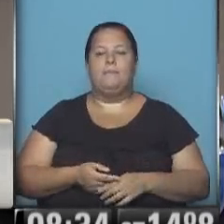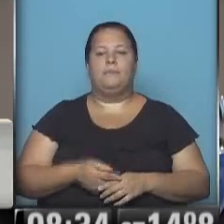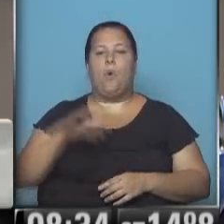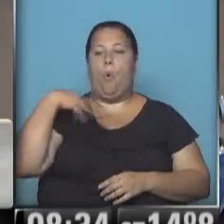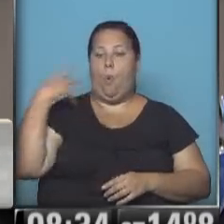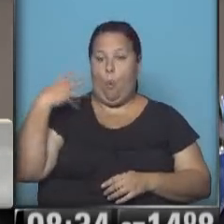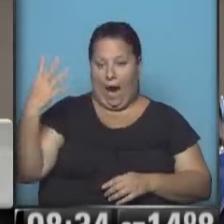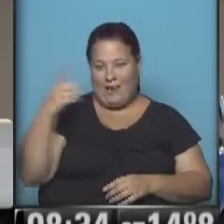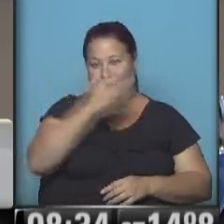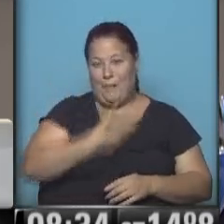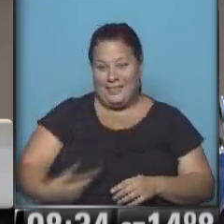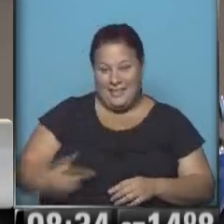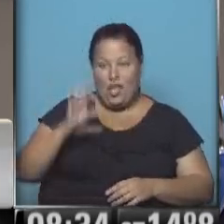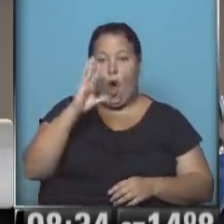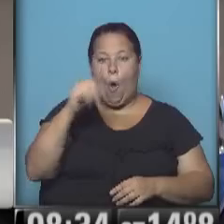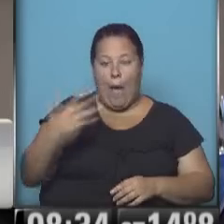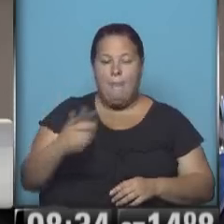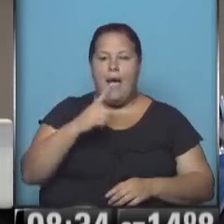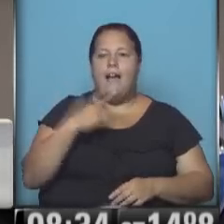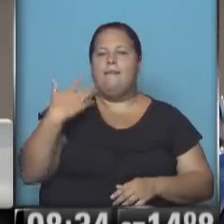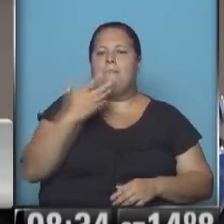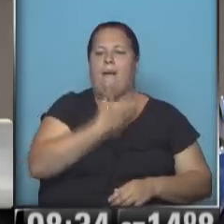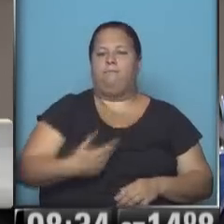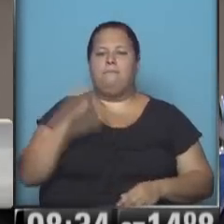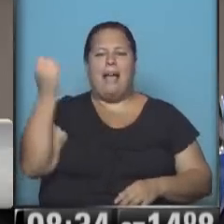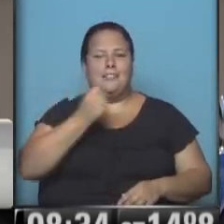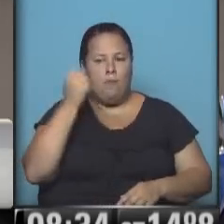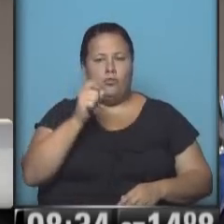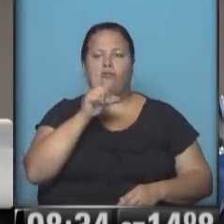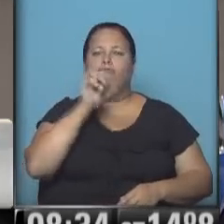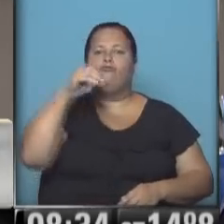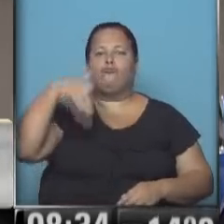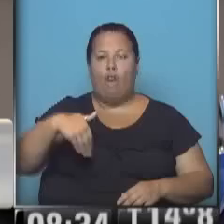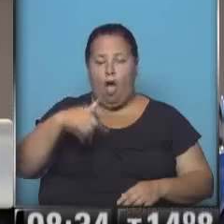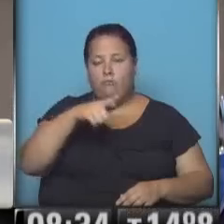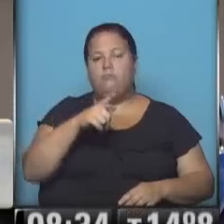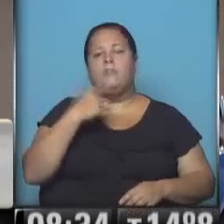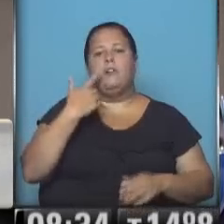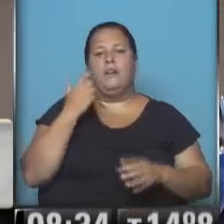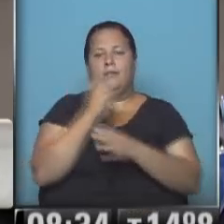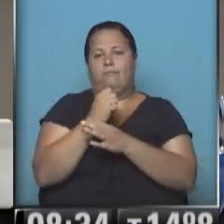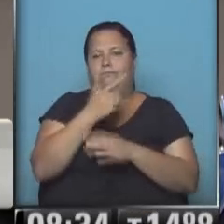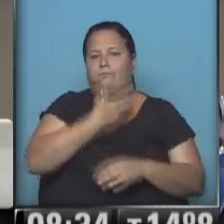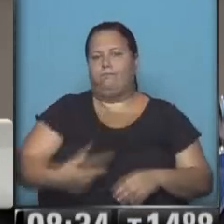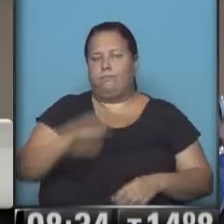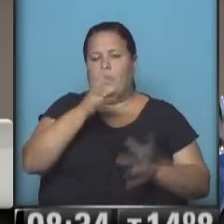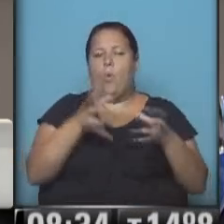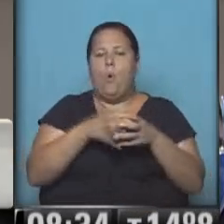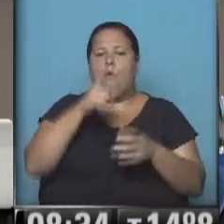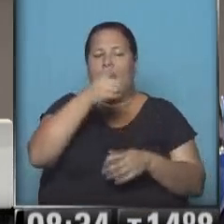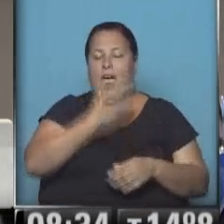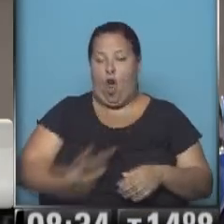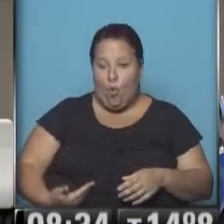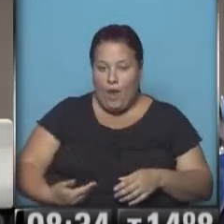Washington, Obama, mandó a uno de sus más altos diplomáticos, Tom Shannon, es un altísimo diplomático del Departamento de Estado,